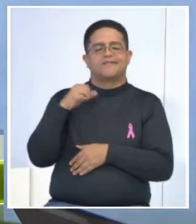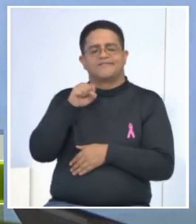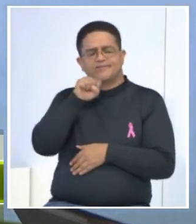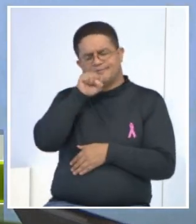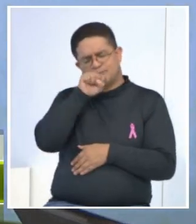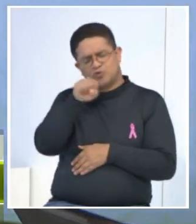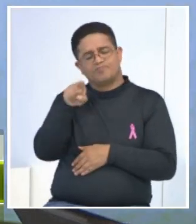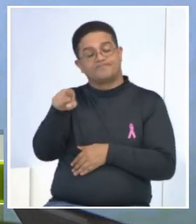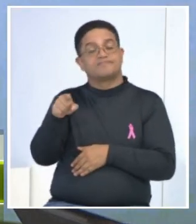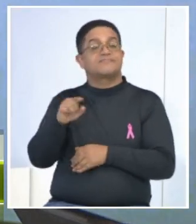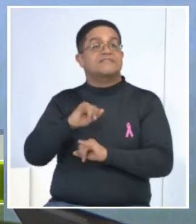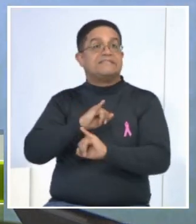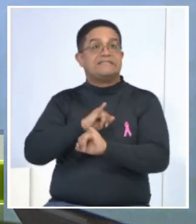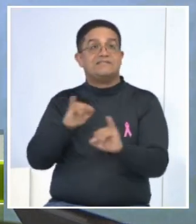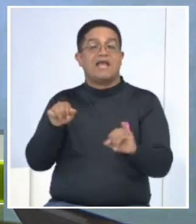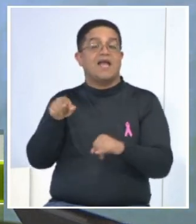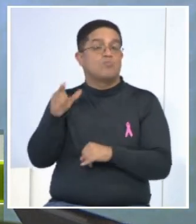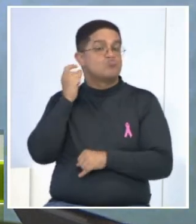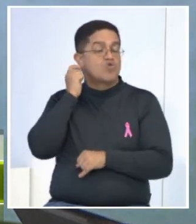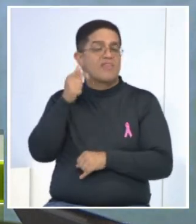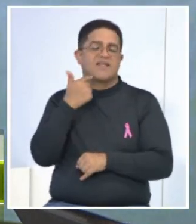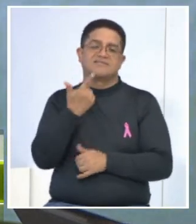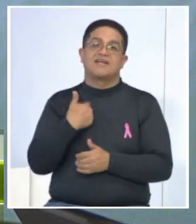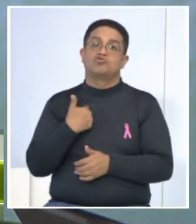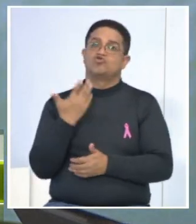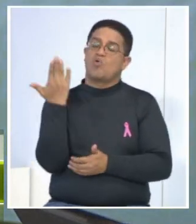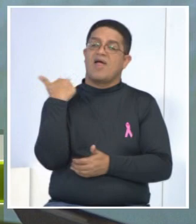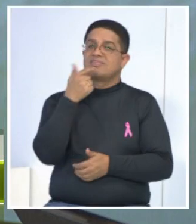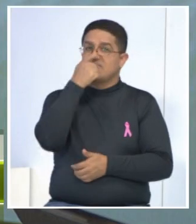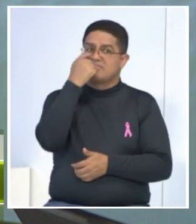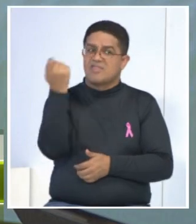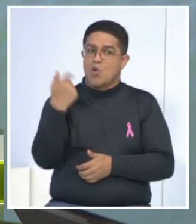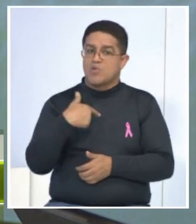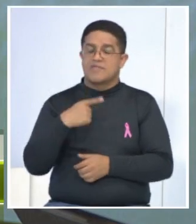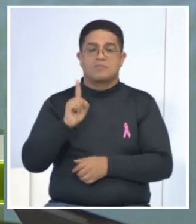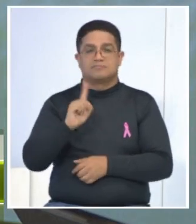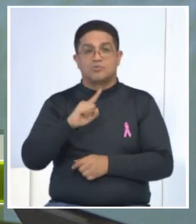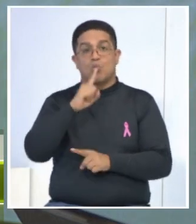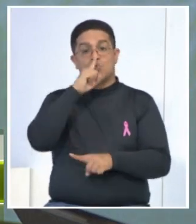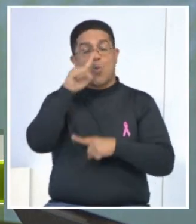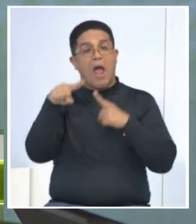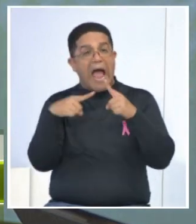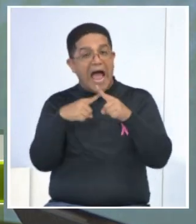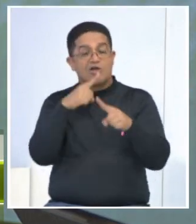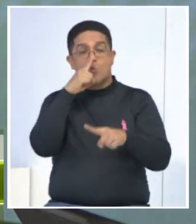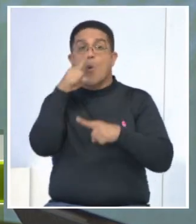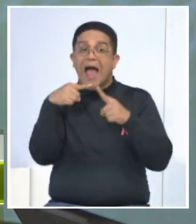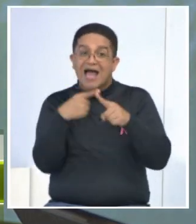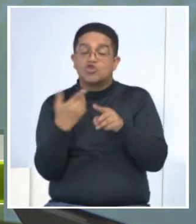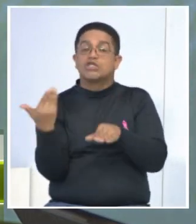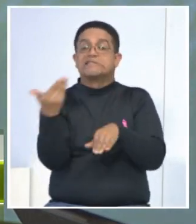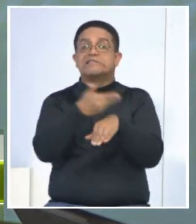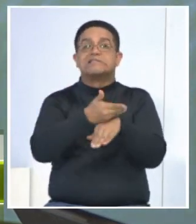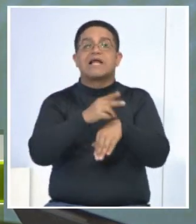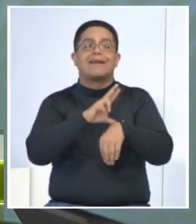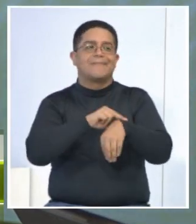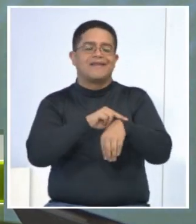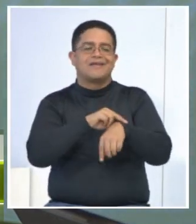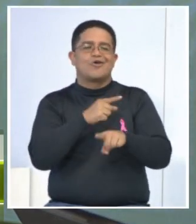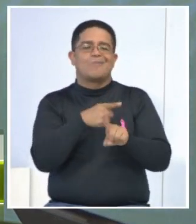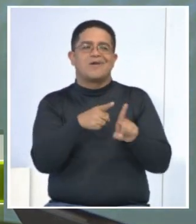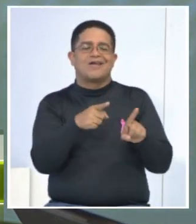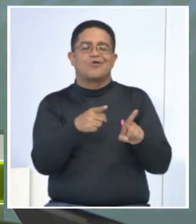era también directa diciendo, yo no era descuidada, yo iba todos los años a hacerse mi pesquisa, pero no en el lugar